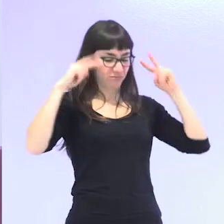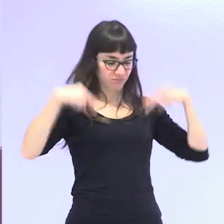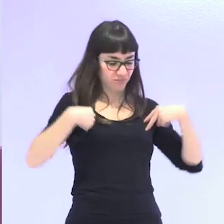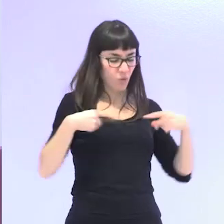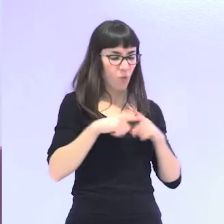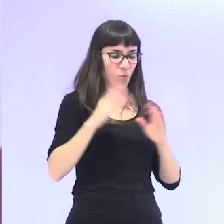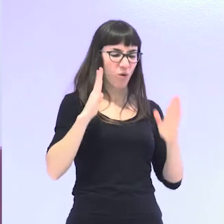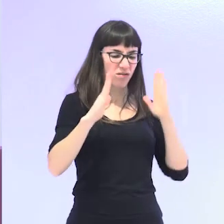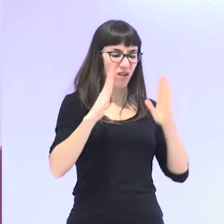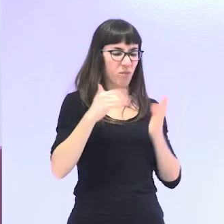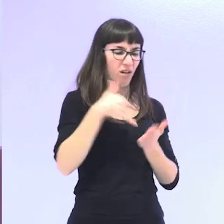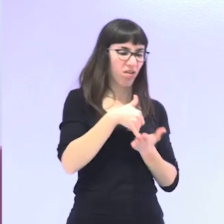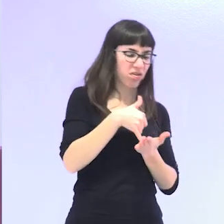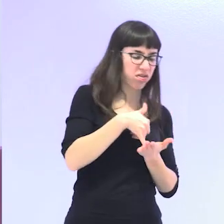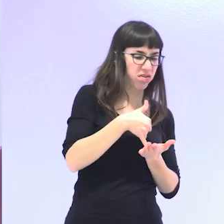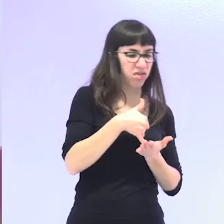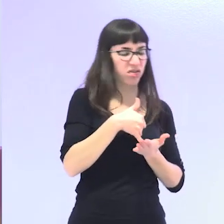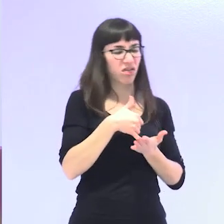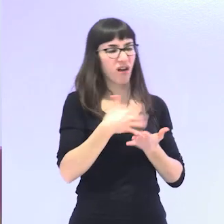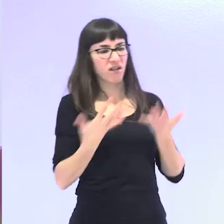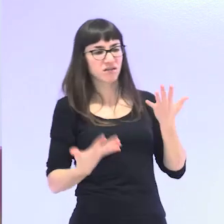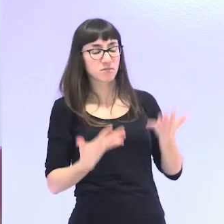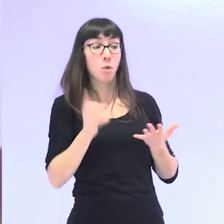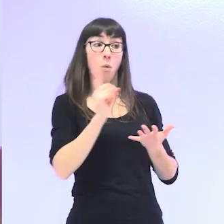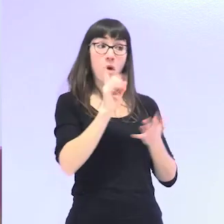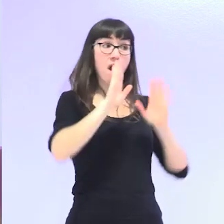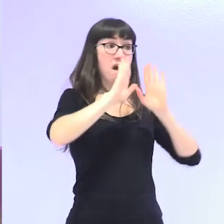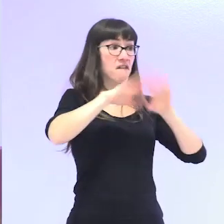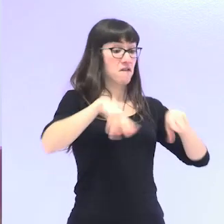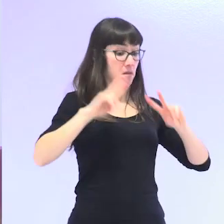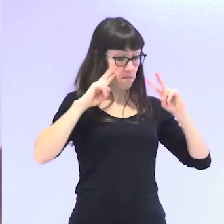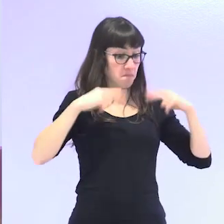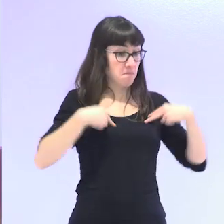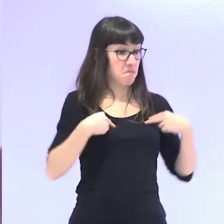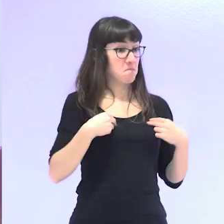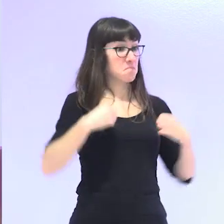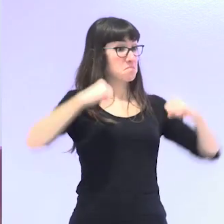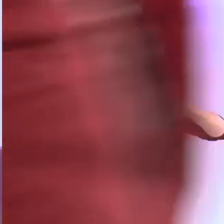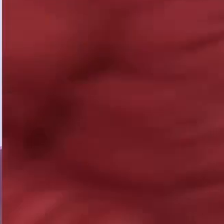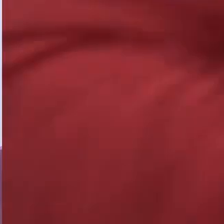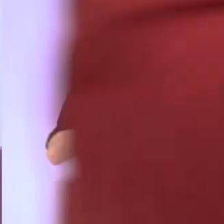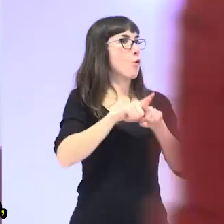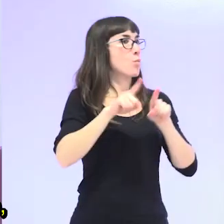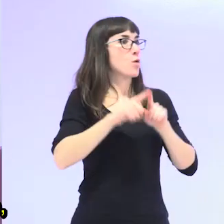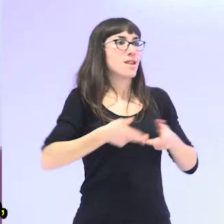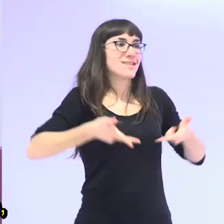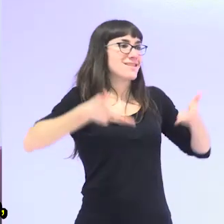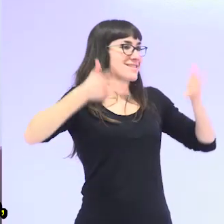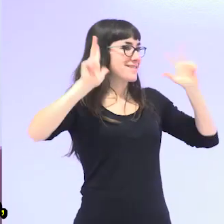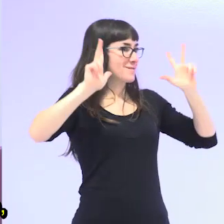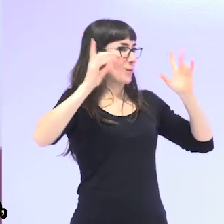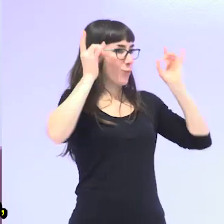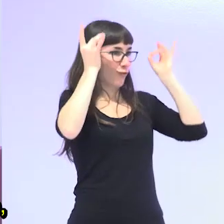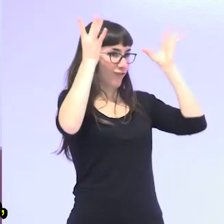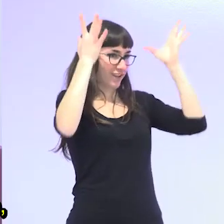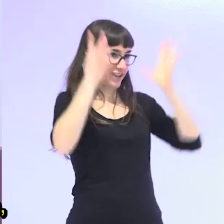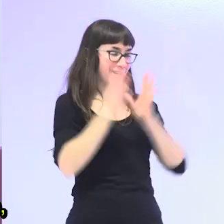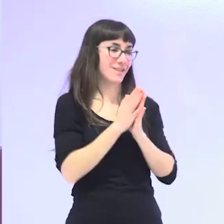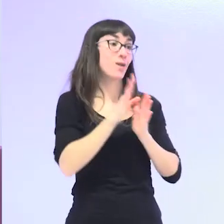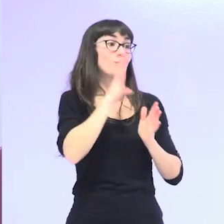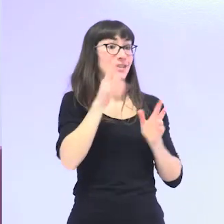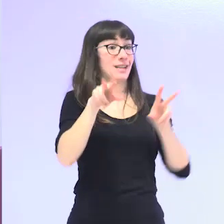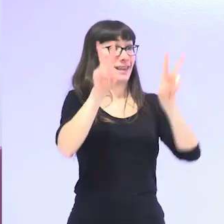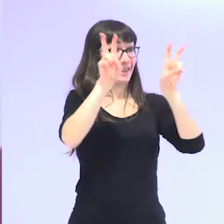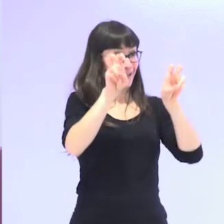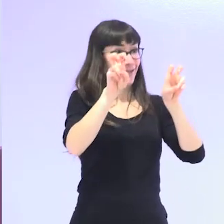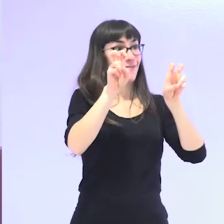vulnerabilidad, para muchas se está convirtiendo esta etapa de la vida en una auténtica liberación. Bueno, pues para hablarnos de todo ello,